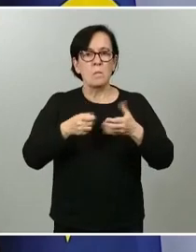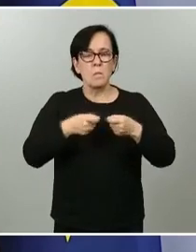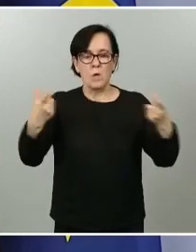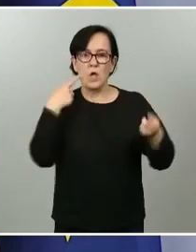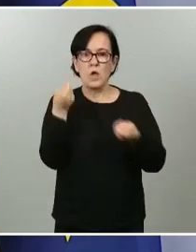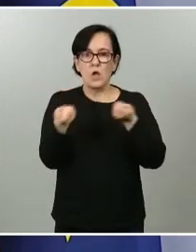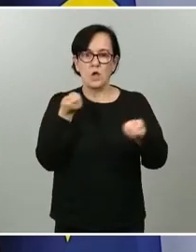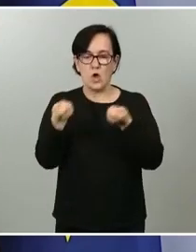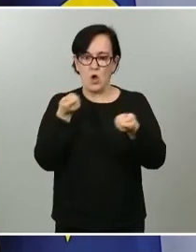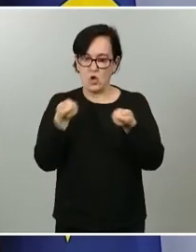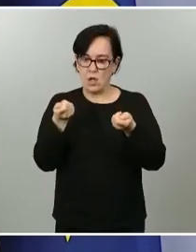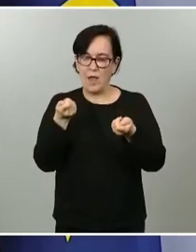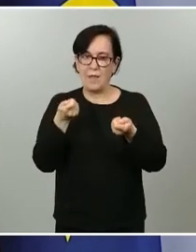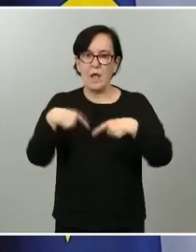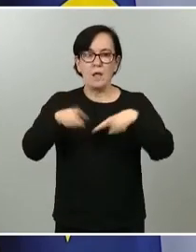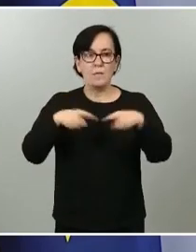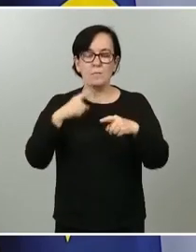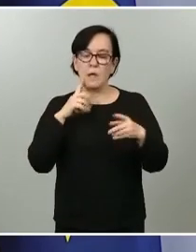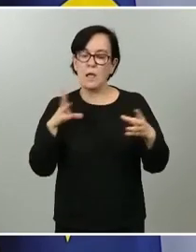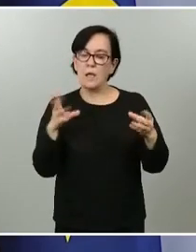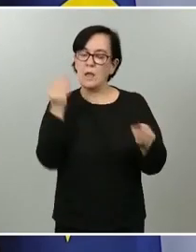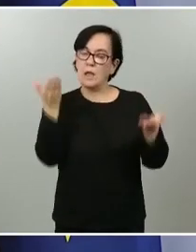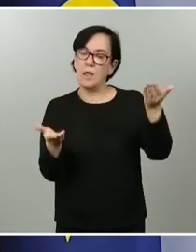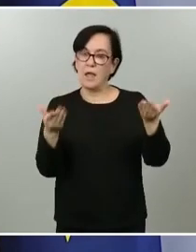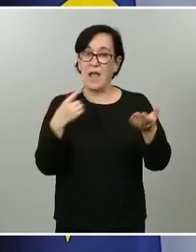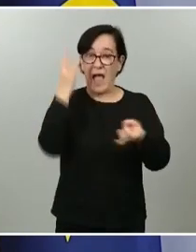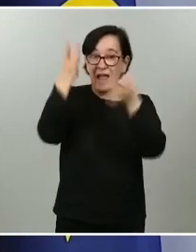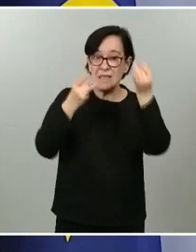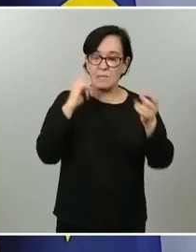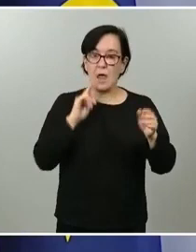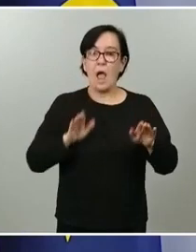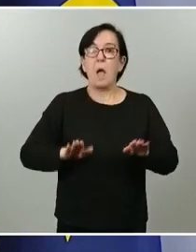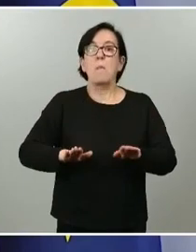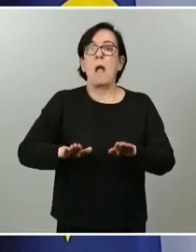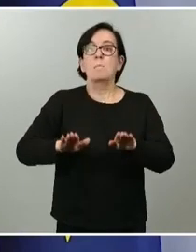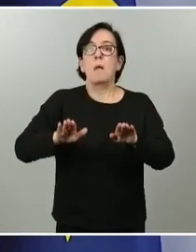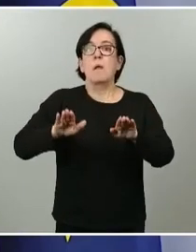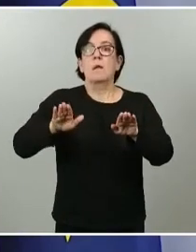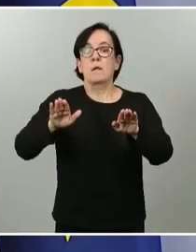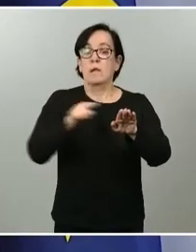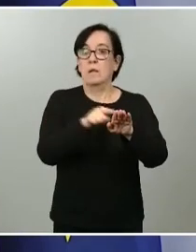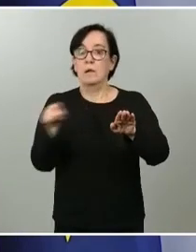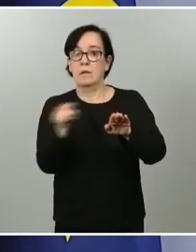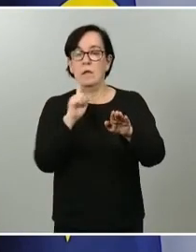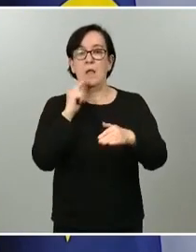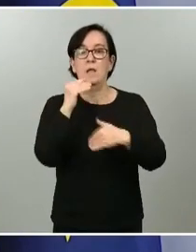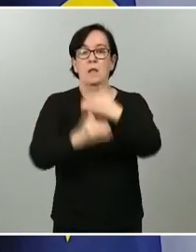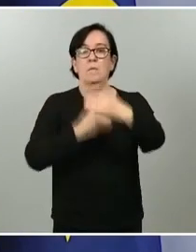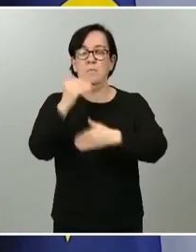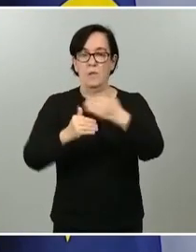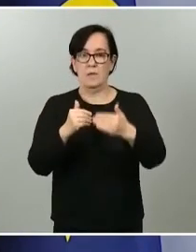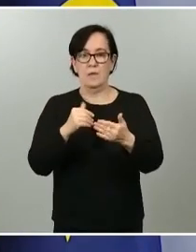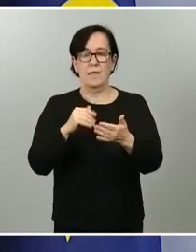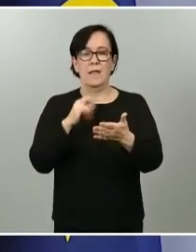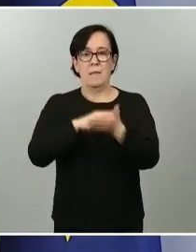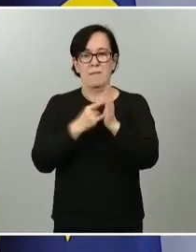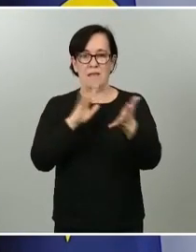movilidad para compasarlo al incremento de actividad que va parejo al progreso en este plan de transición a la nueva